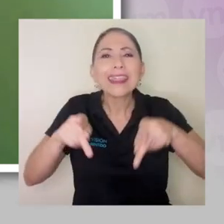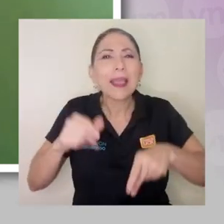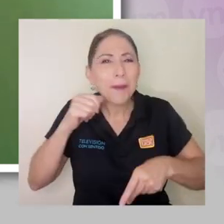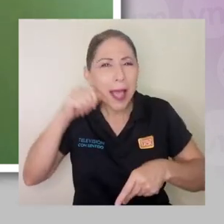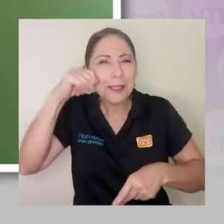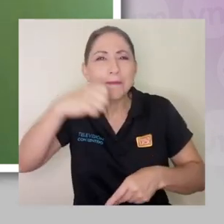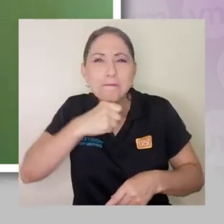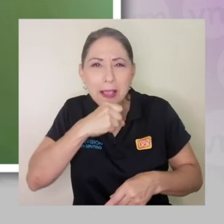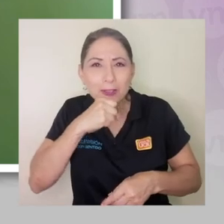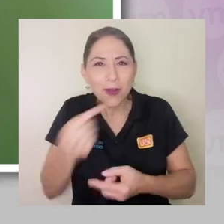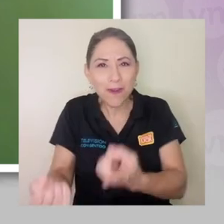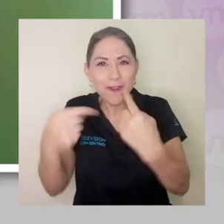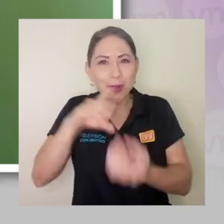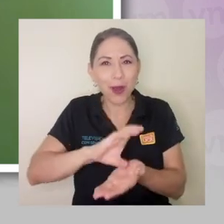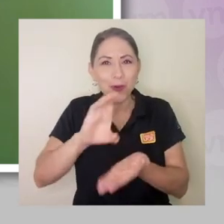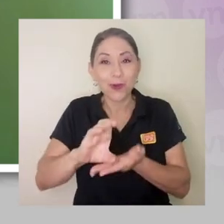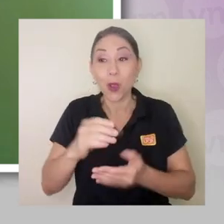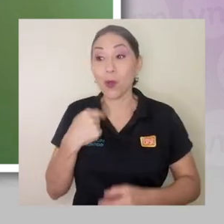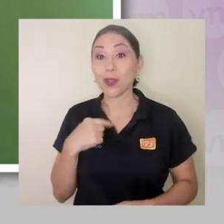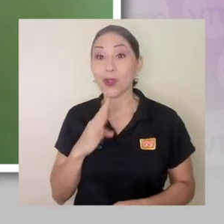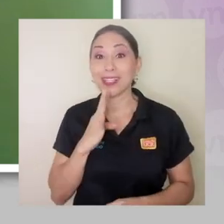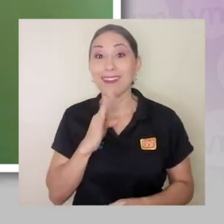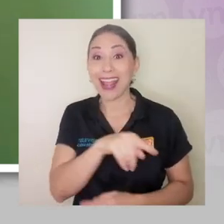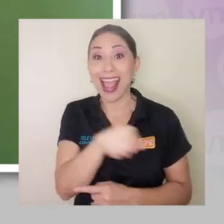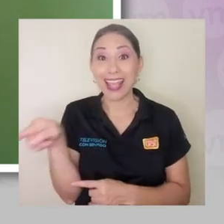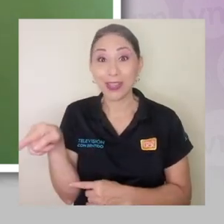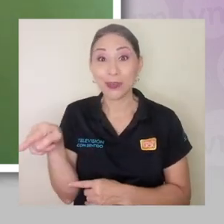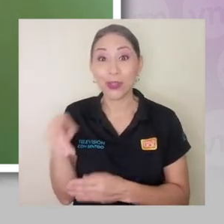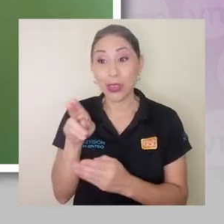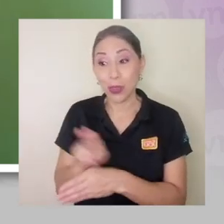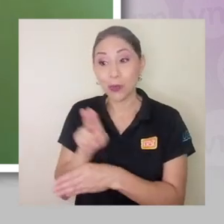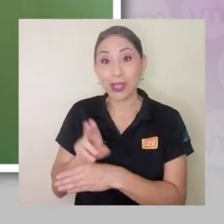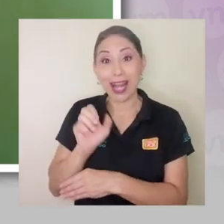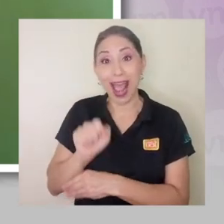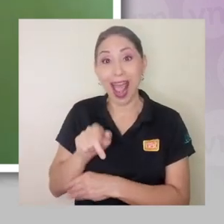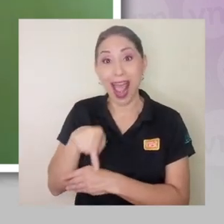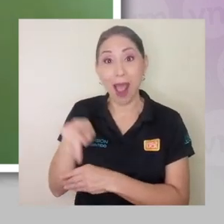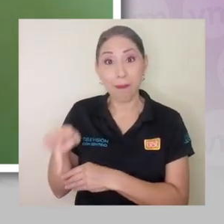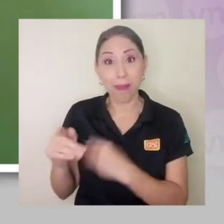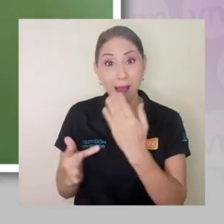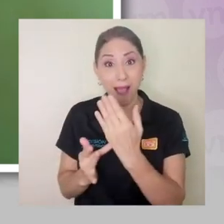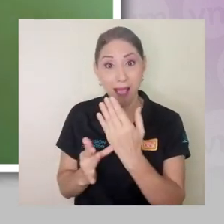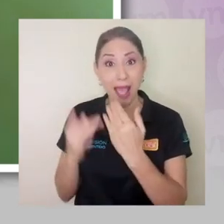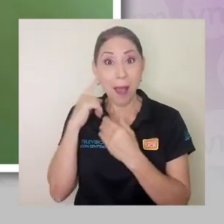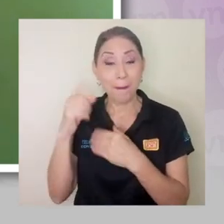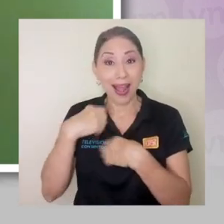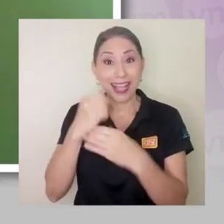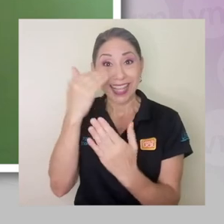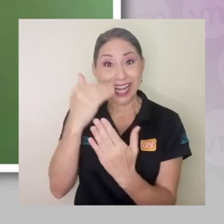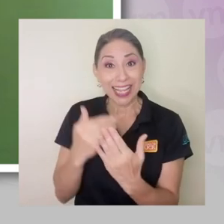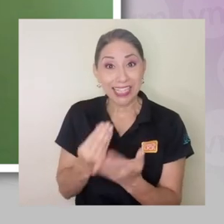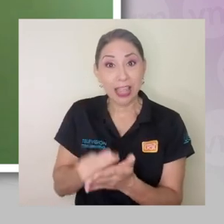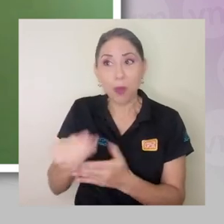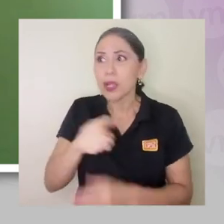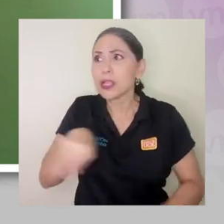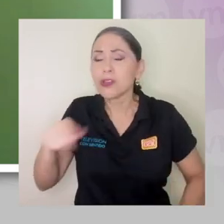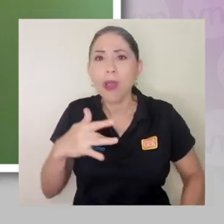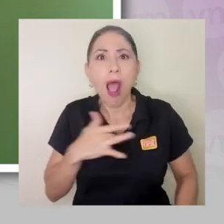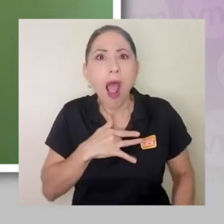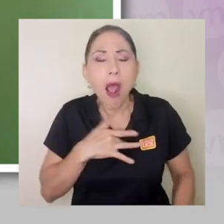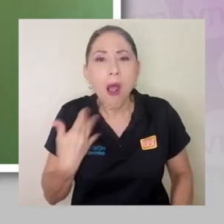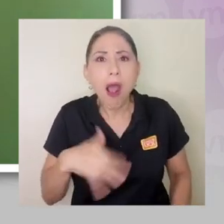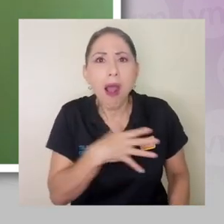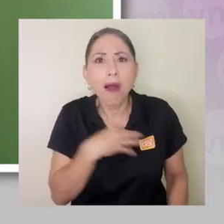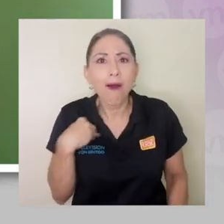al curso. Pero me hizo gracia porque cuando yo les hablé, por ejemplo, de aplicaciones para hacer listas de compra, estaban fascinados, fascinados.